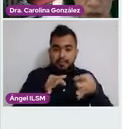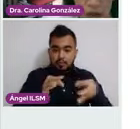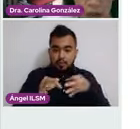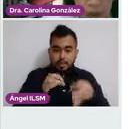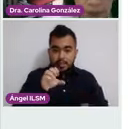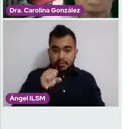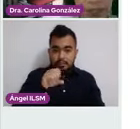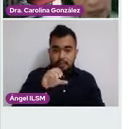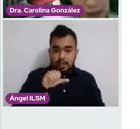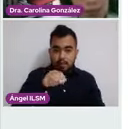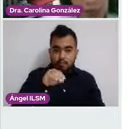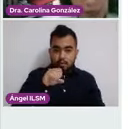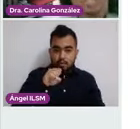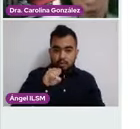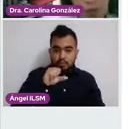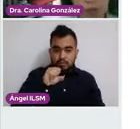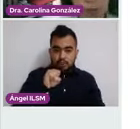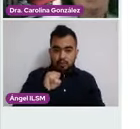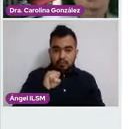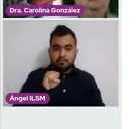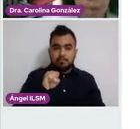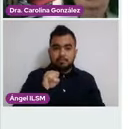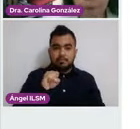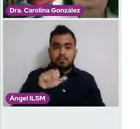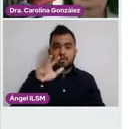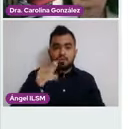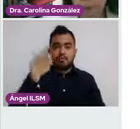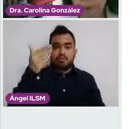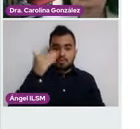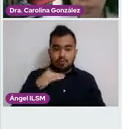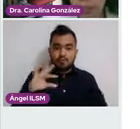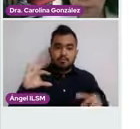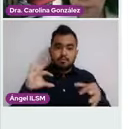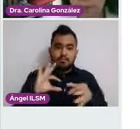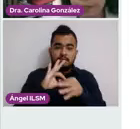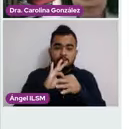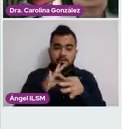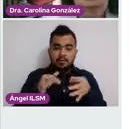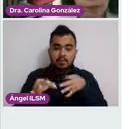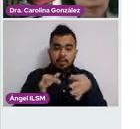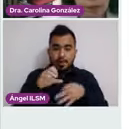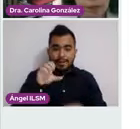adenocarcinoma y de células escamosas. Siguiente.